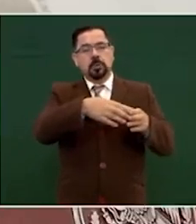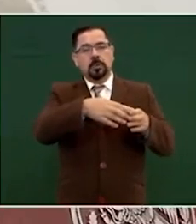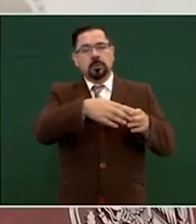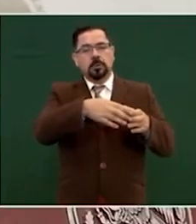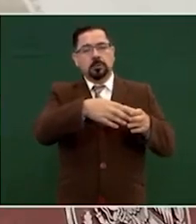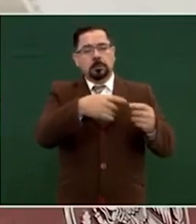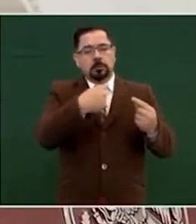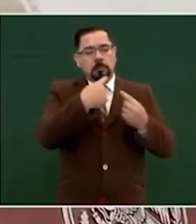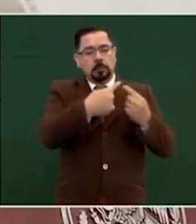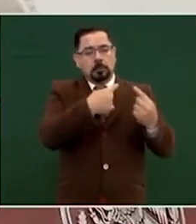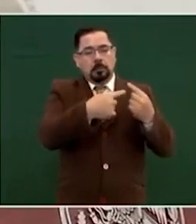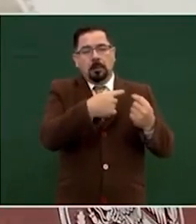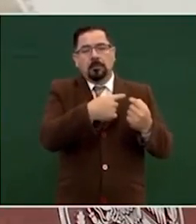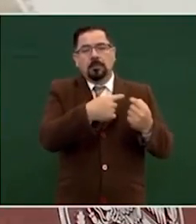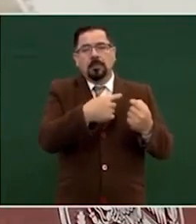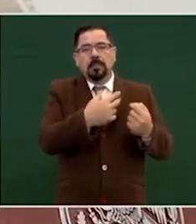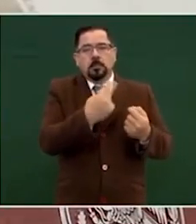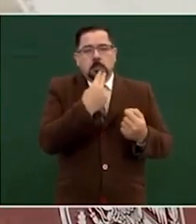de poder